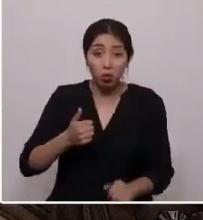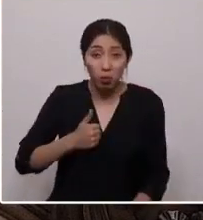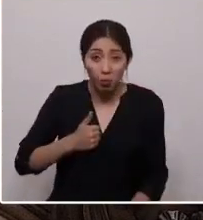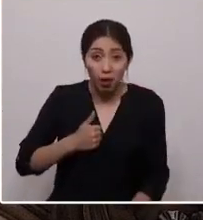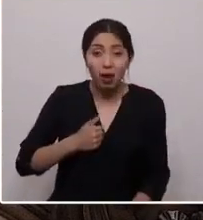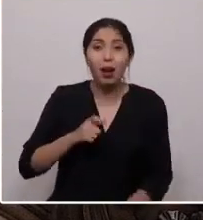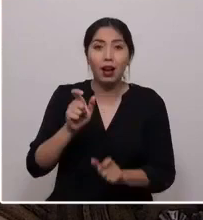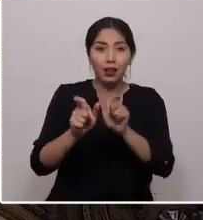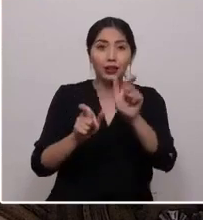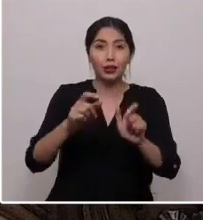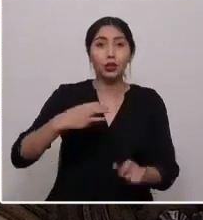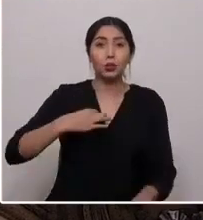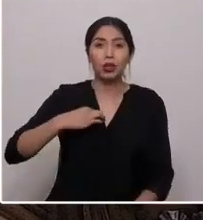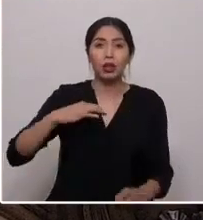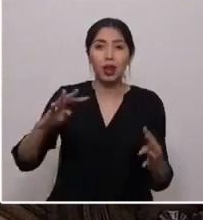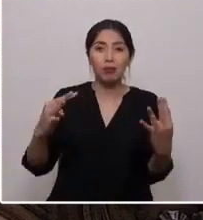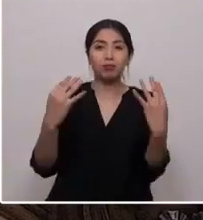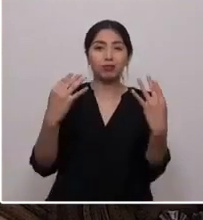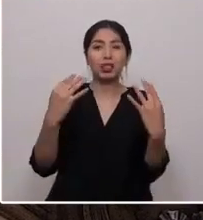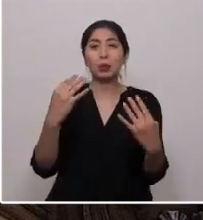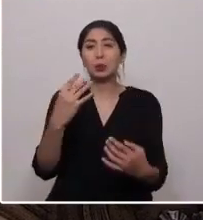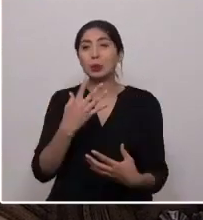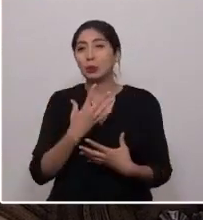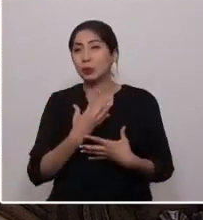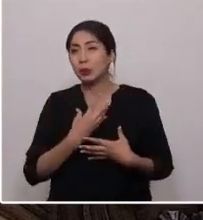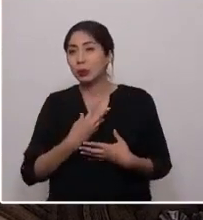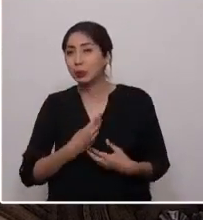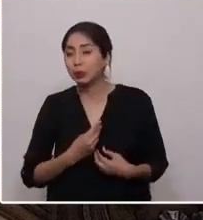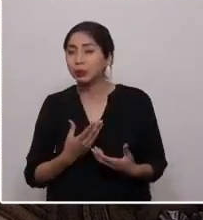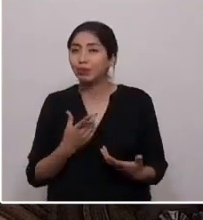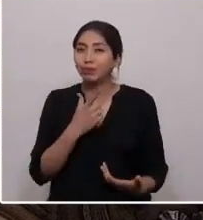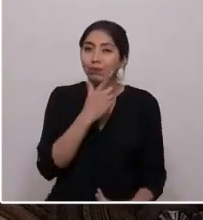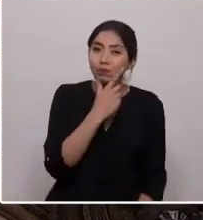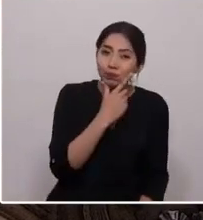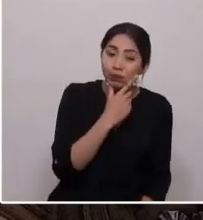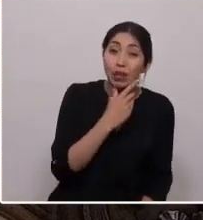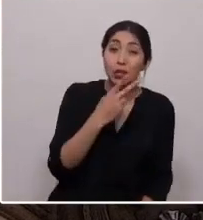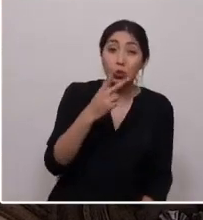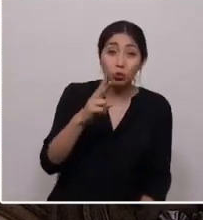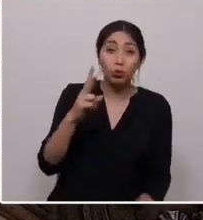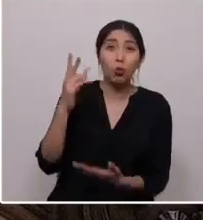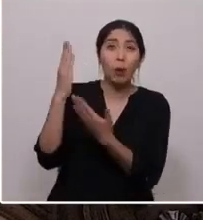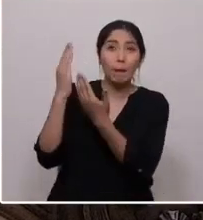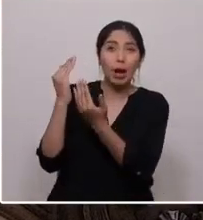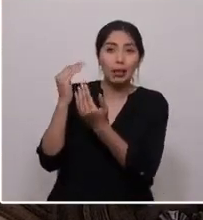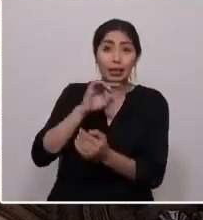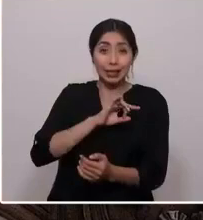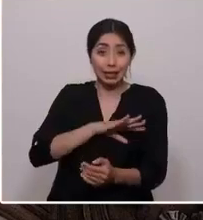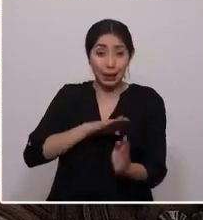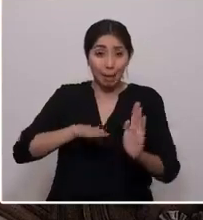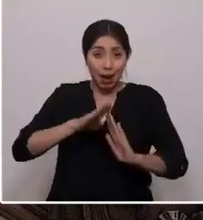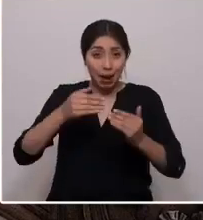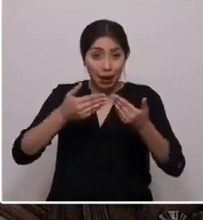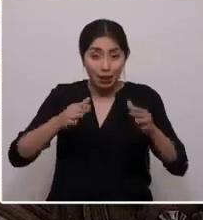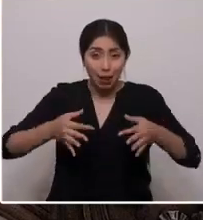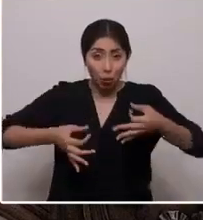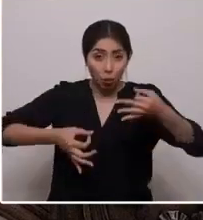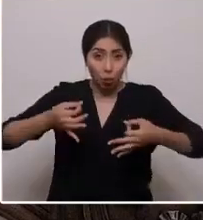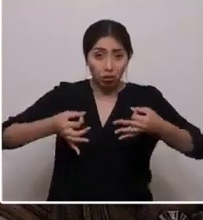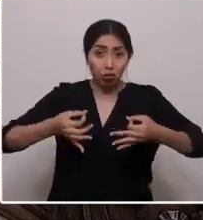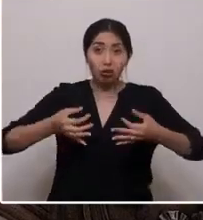desilusión y decepción como sus anhelos de un Chile más libre y justo son echados por la borda.